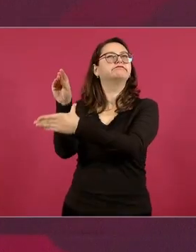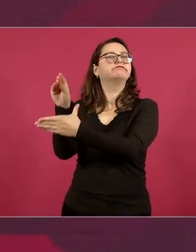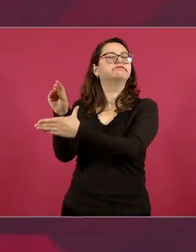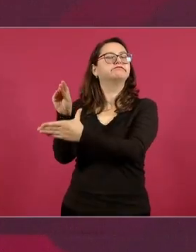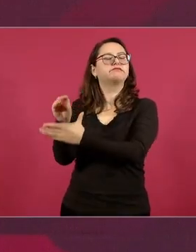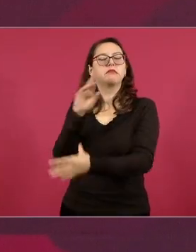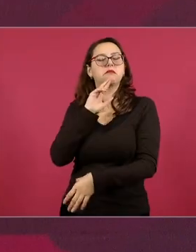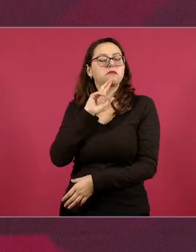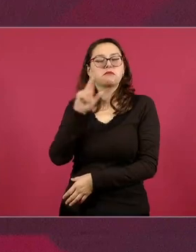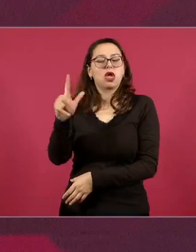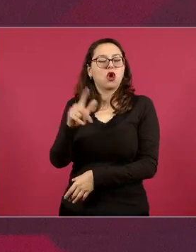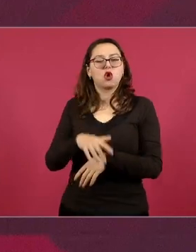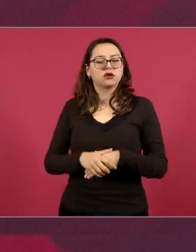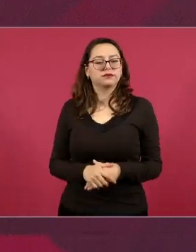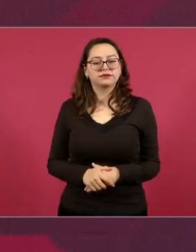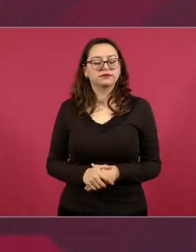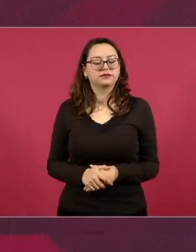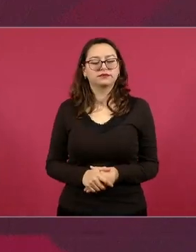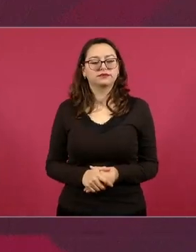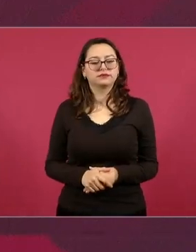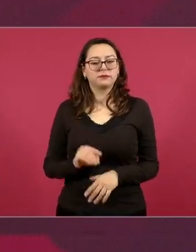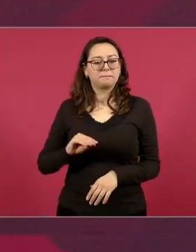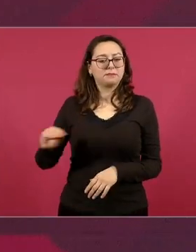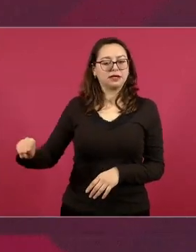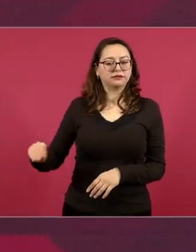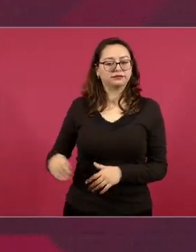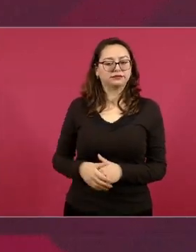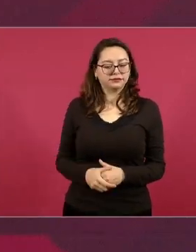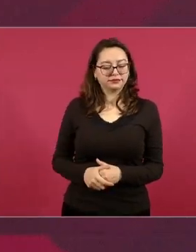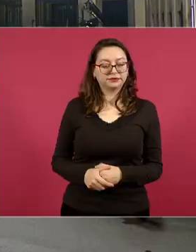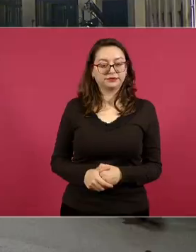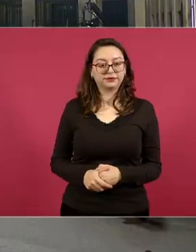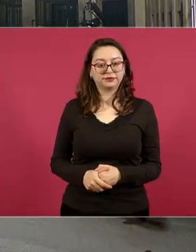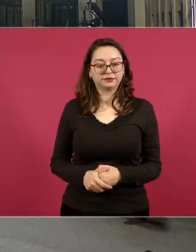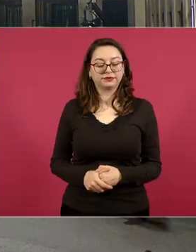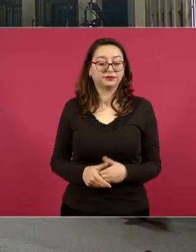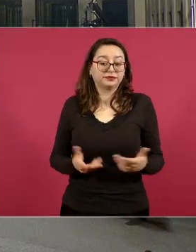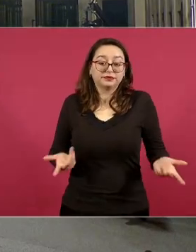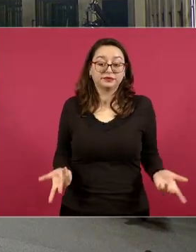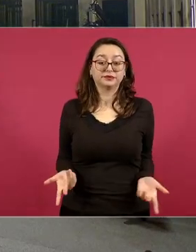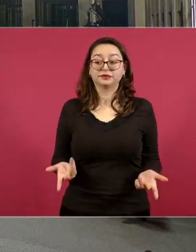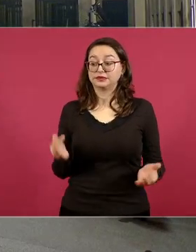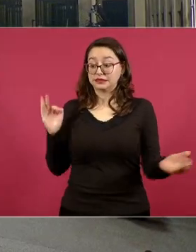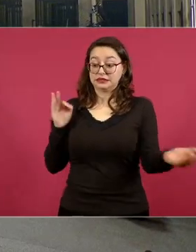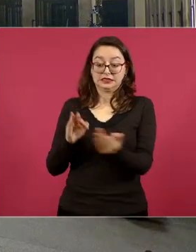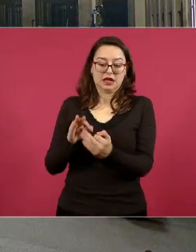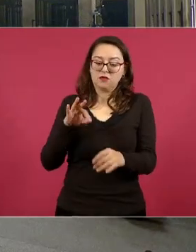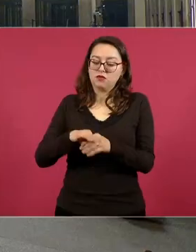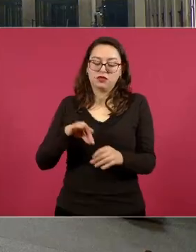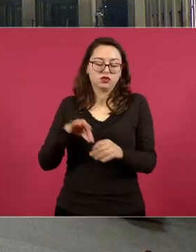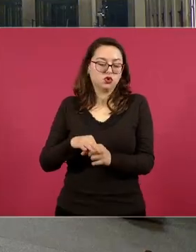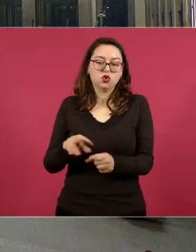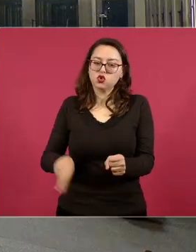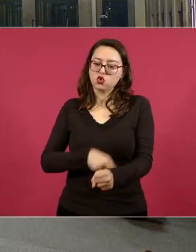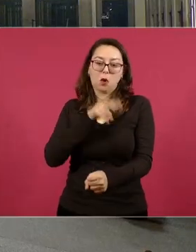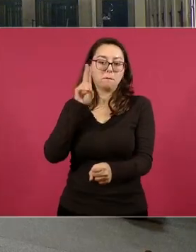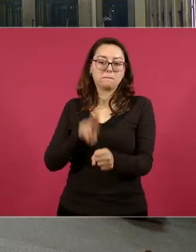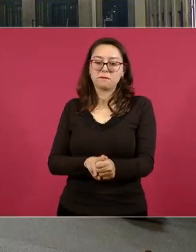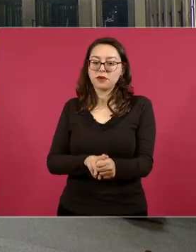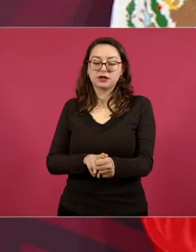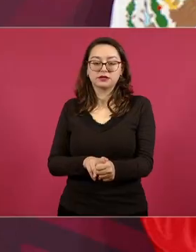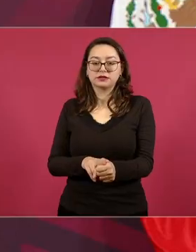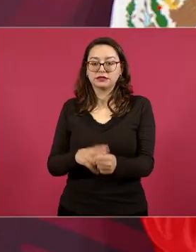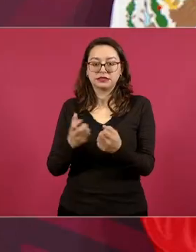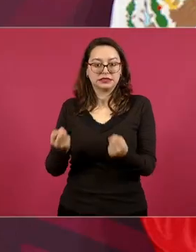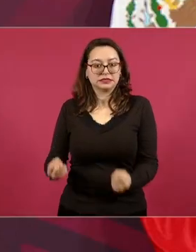no hacerle mucho caso y entender de que es por lo mismo se